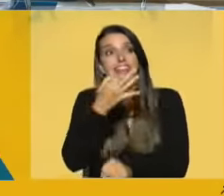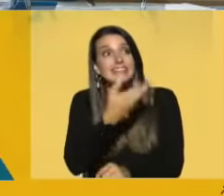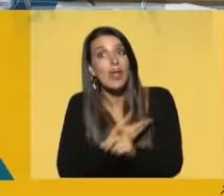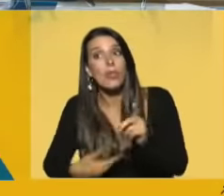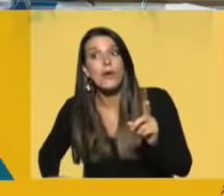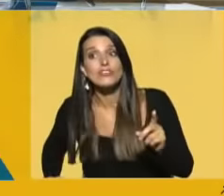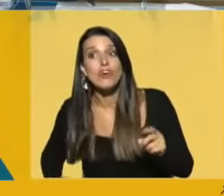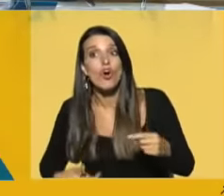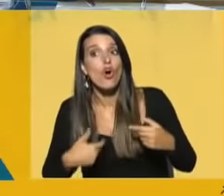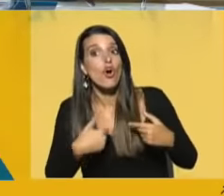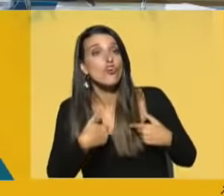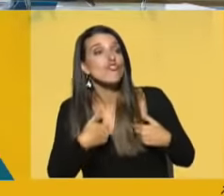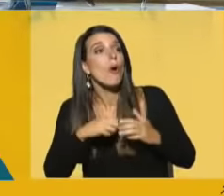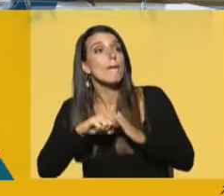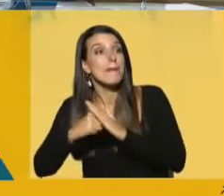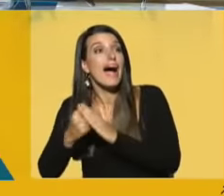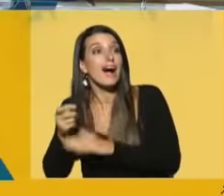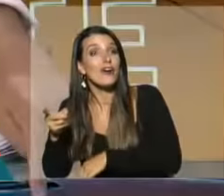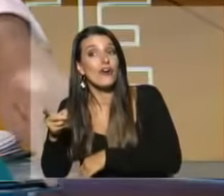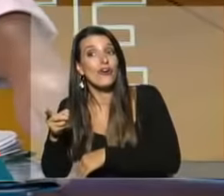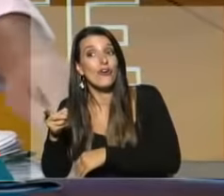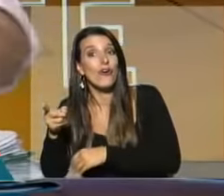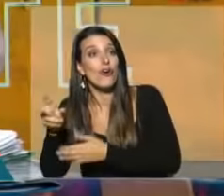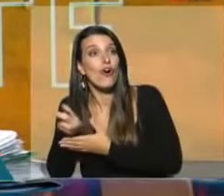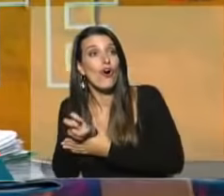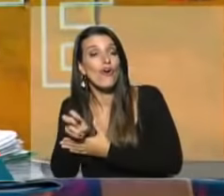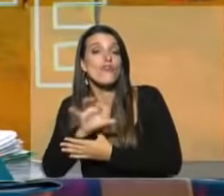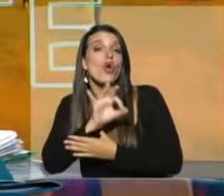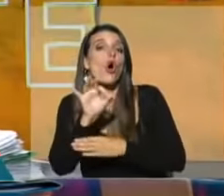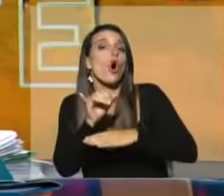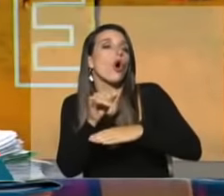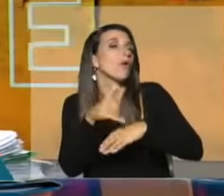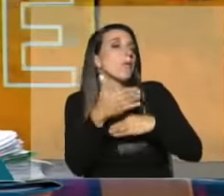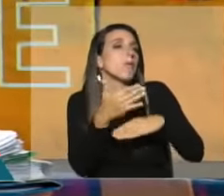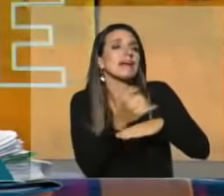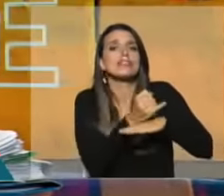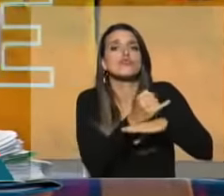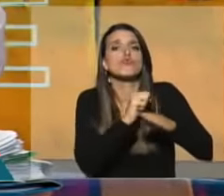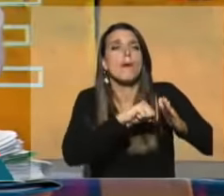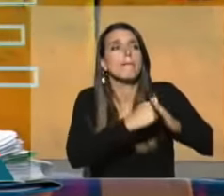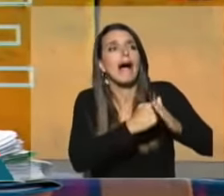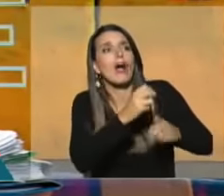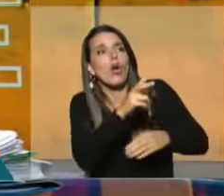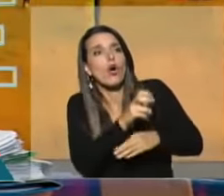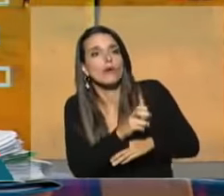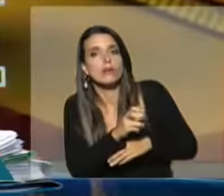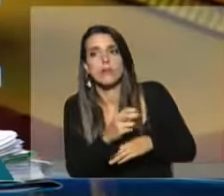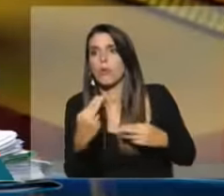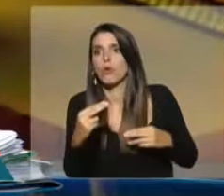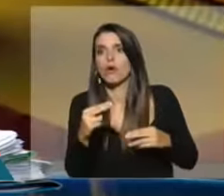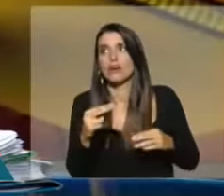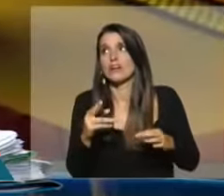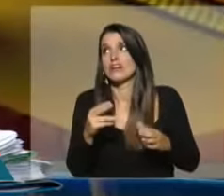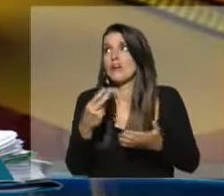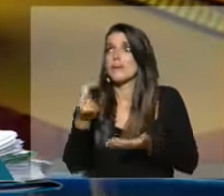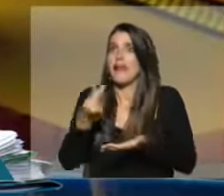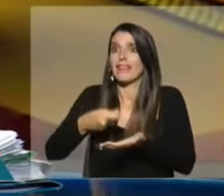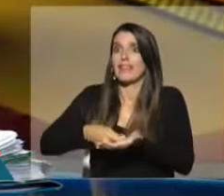empleador yo voy a cobrar por banco, yo voy a cobrar por alguna institución financiera? De ninguna manera. Acepta.